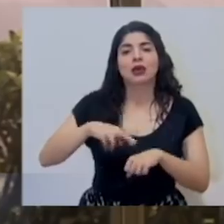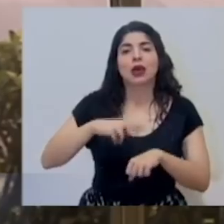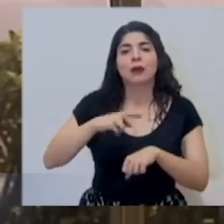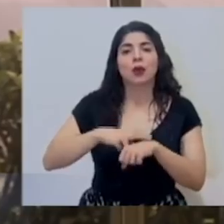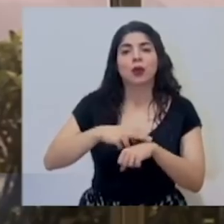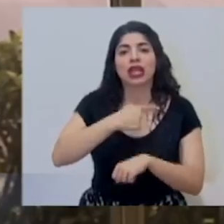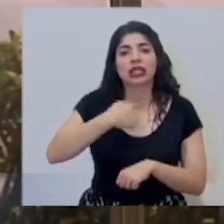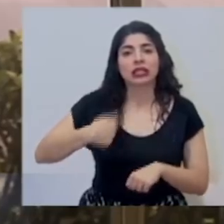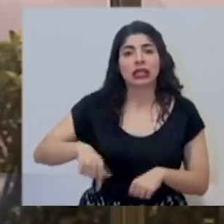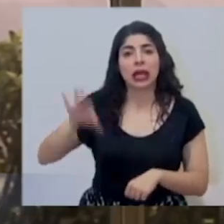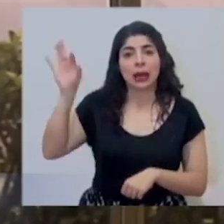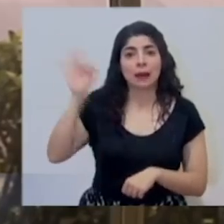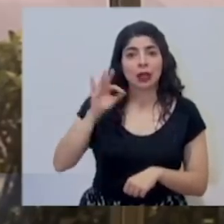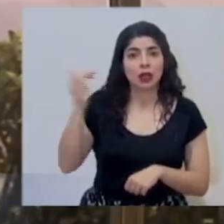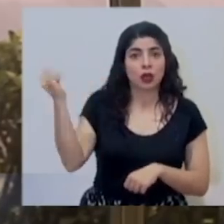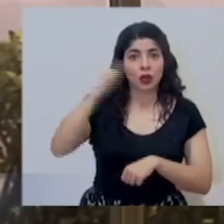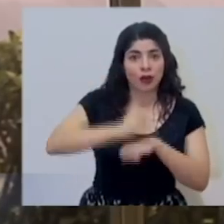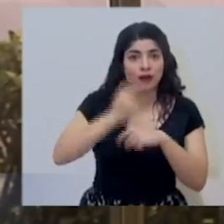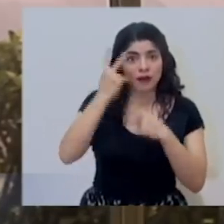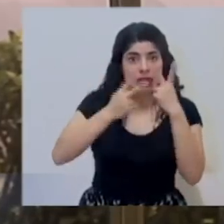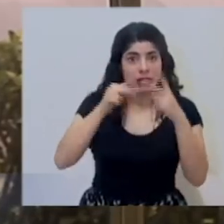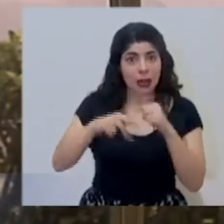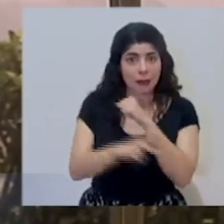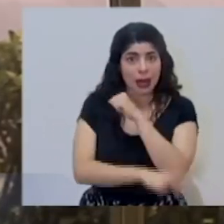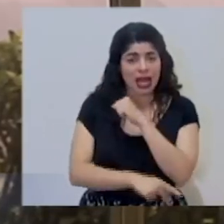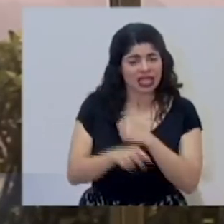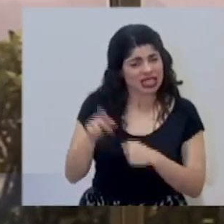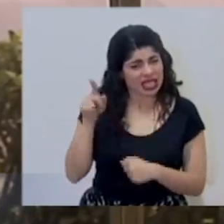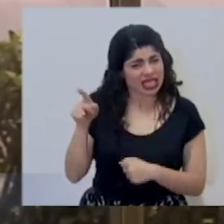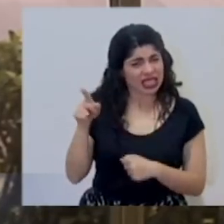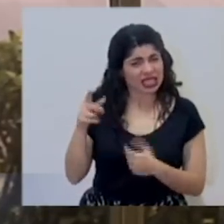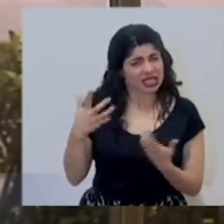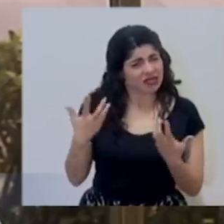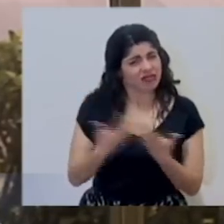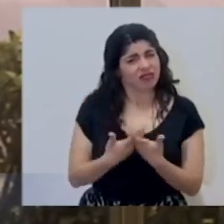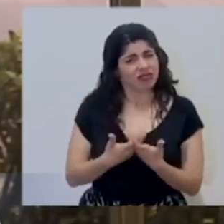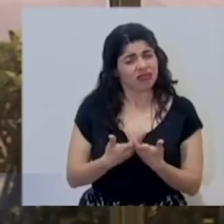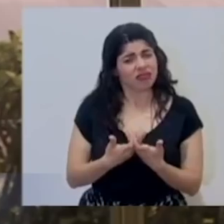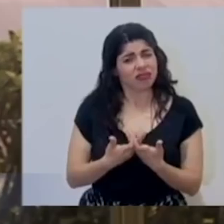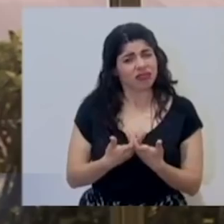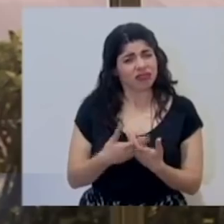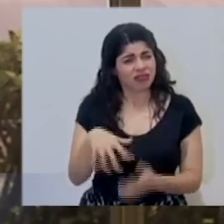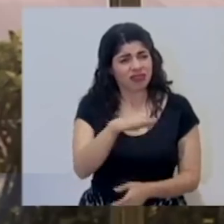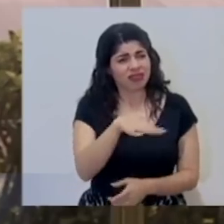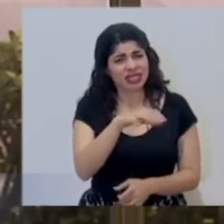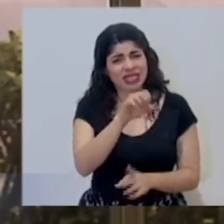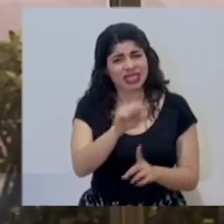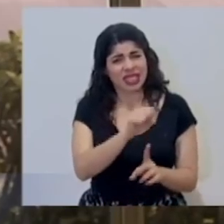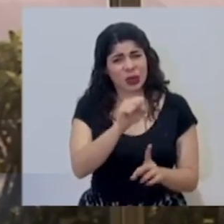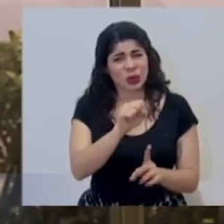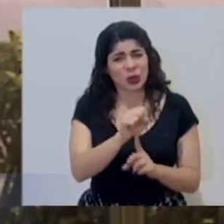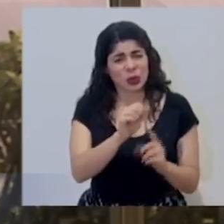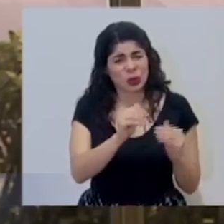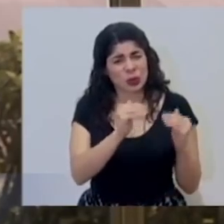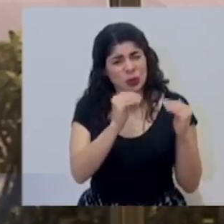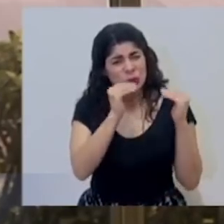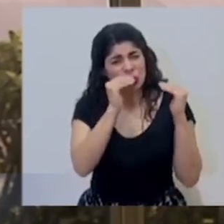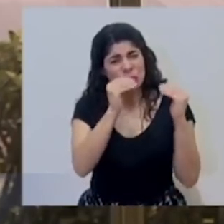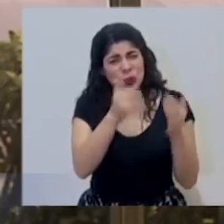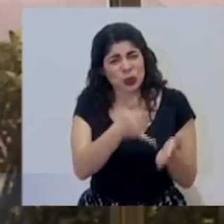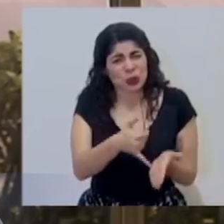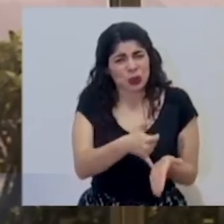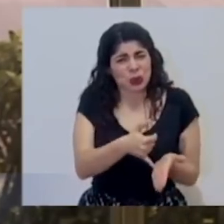a visitar el país y hasta dónde es congruente esto con un estado de altísima